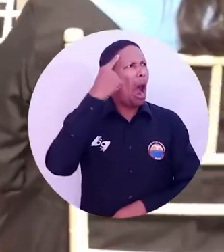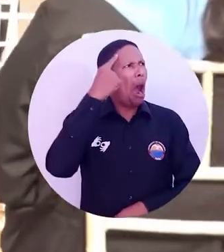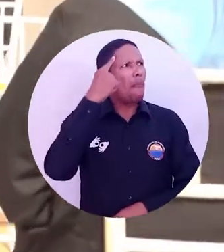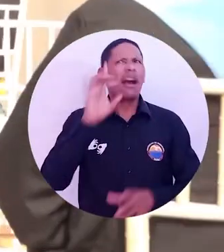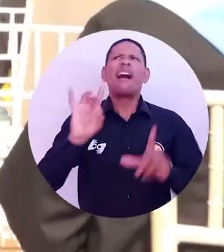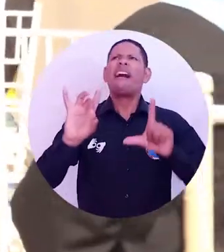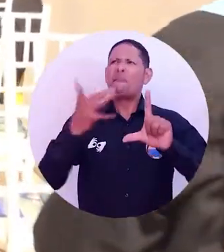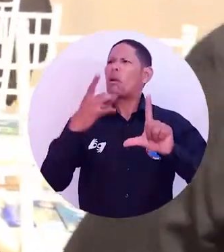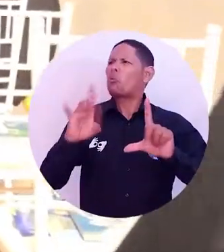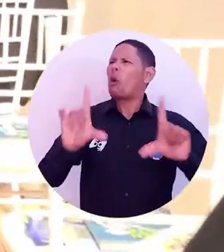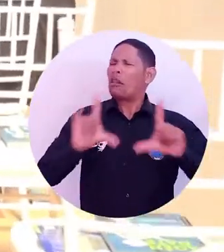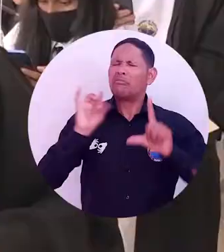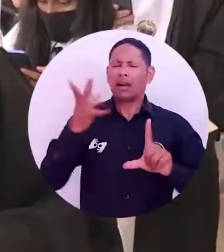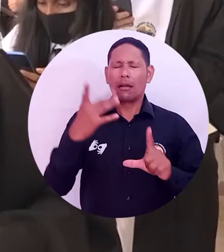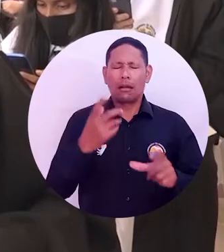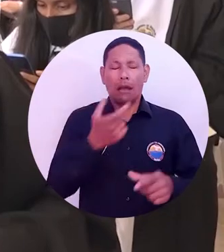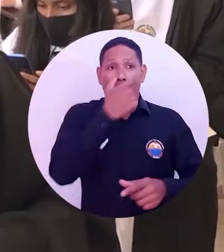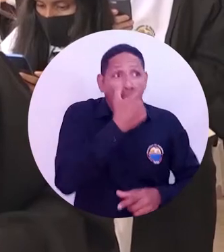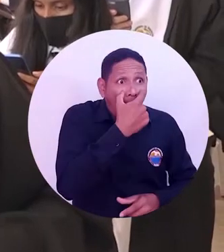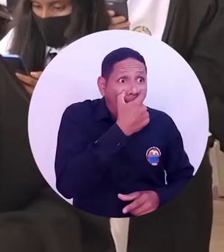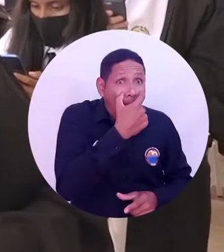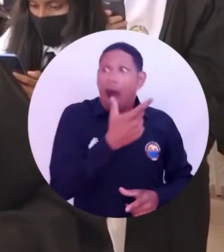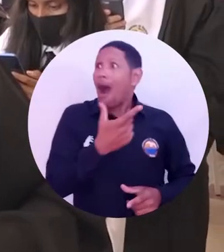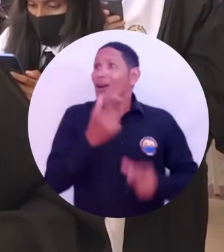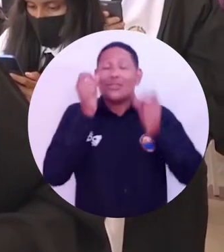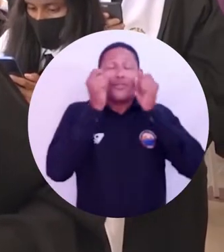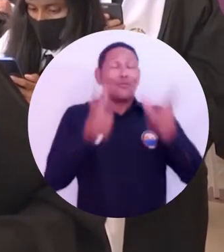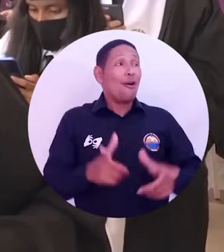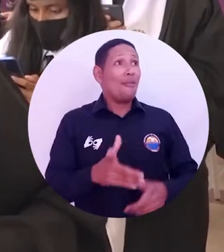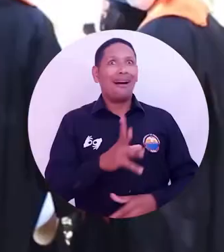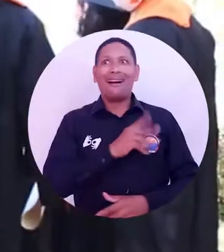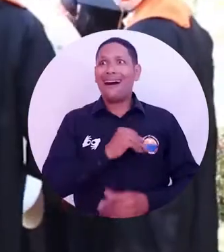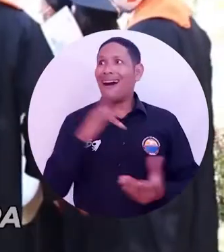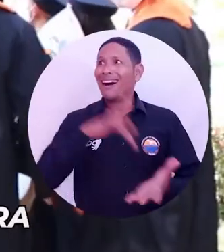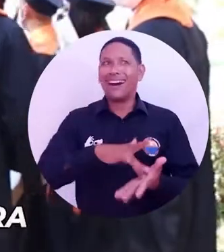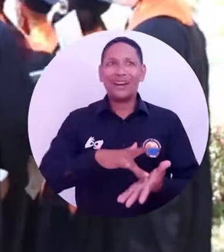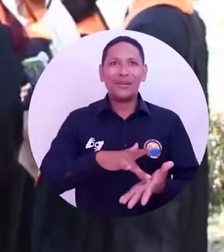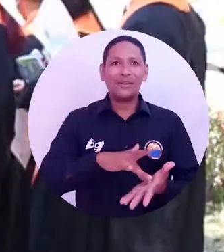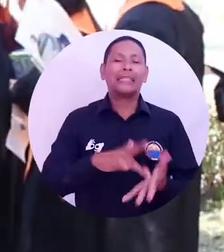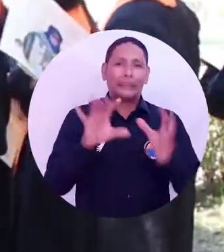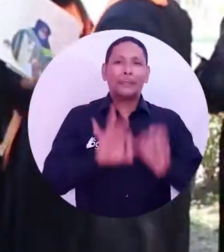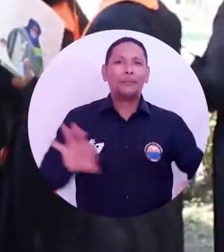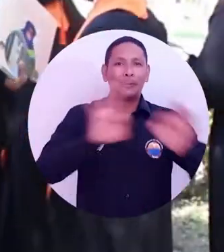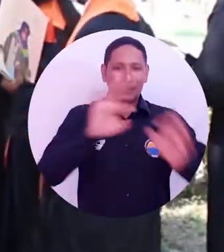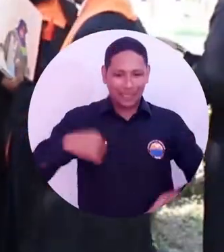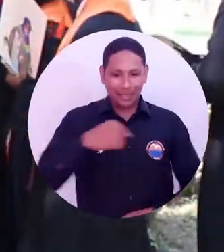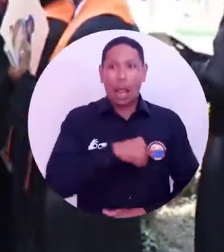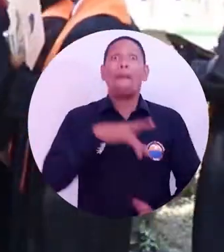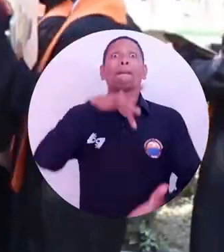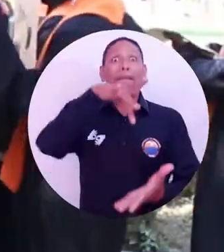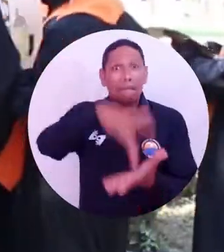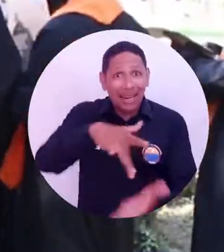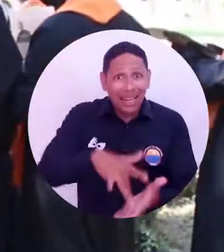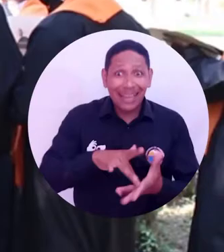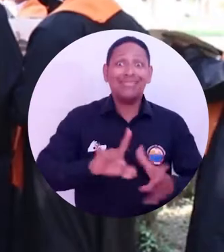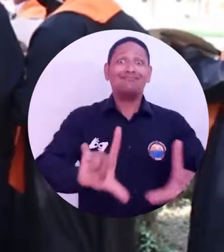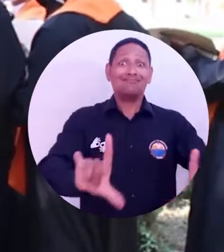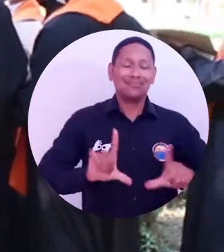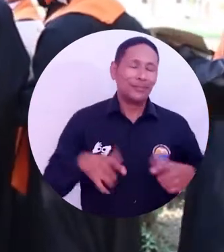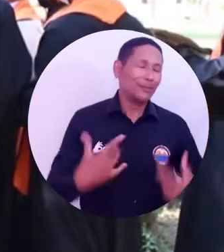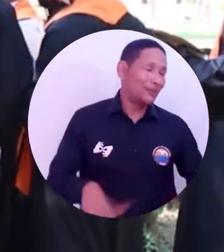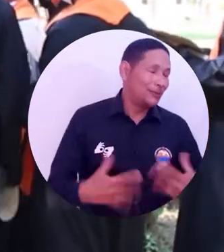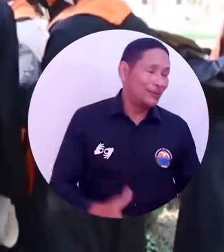se recibiría de manera virtual y pues es una sorpresa. Es importante nosotros poder recibirlo de manera presencial.